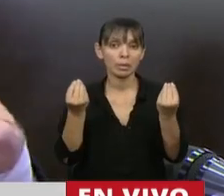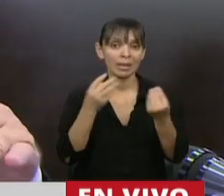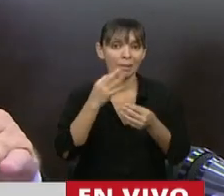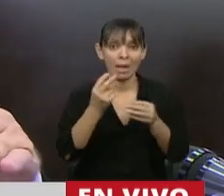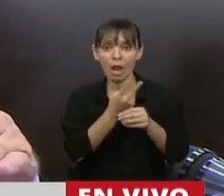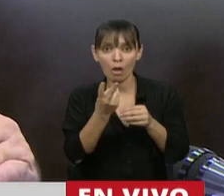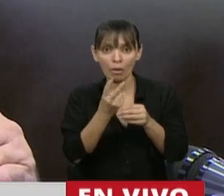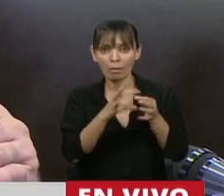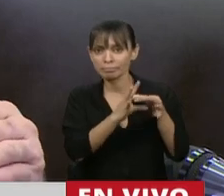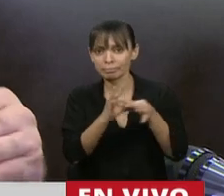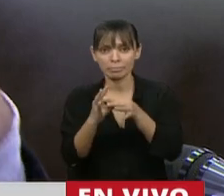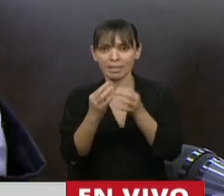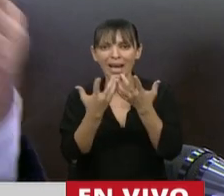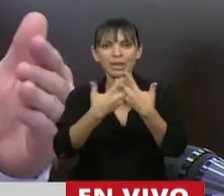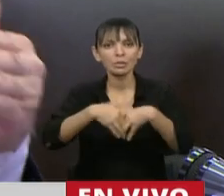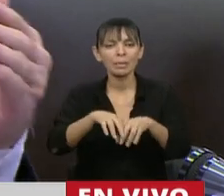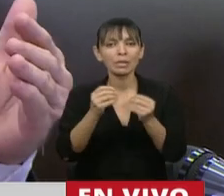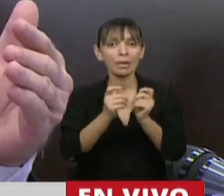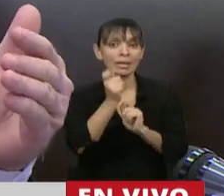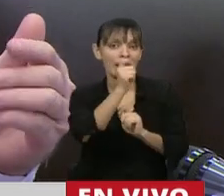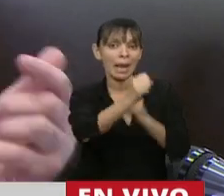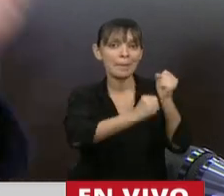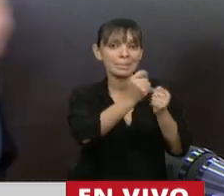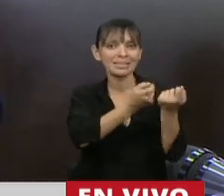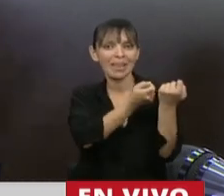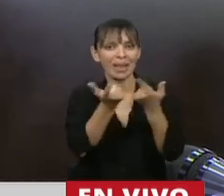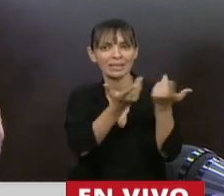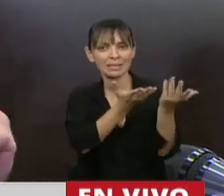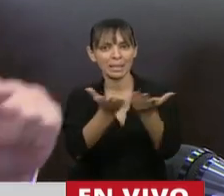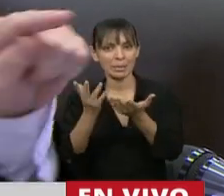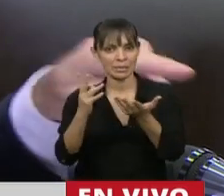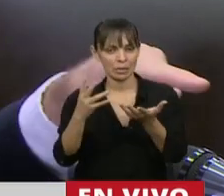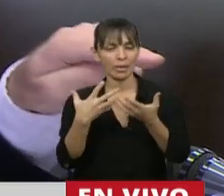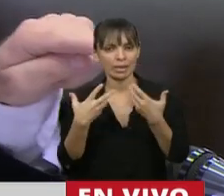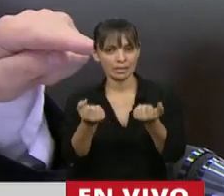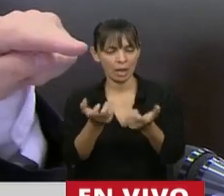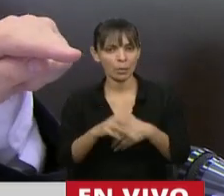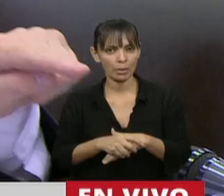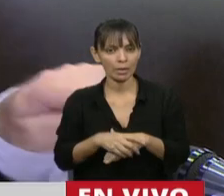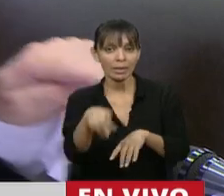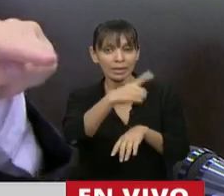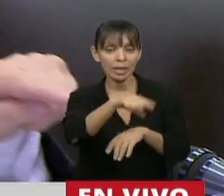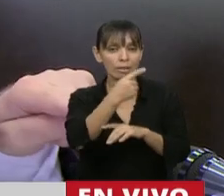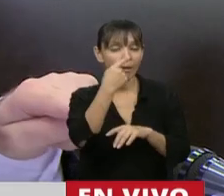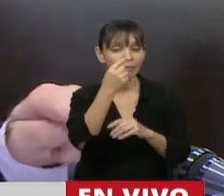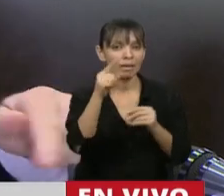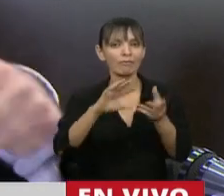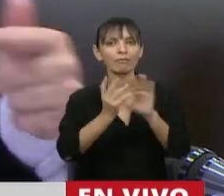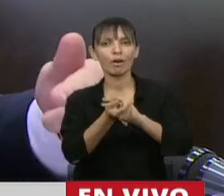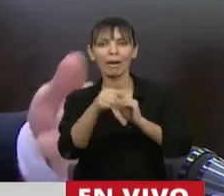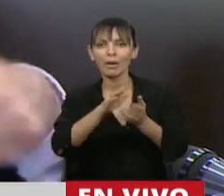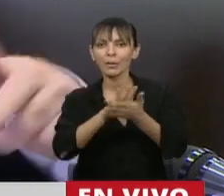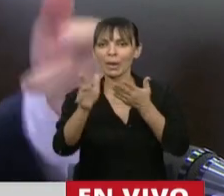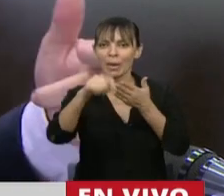directamente relacionado con los que prestan el servicio y están interesados en que esta receta electrónica